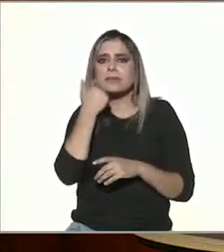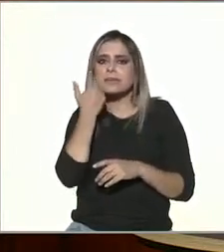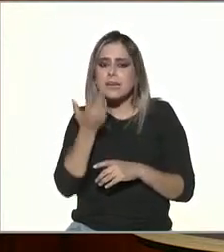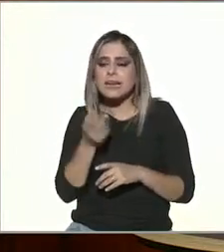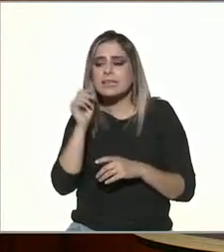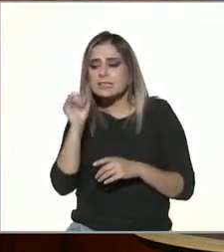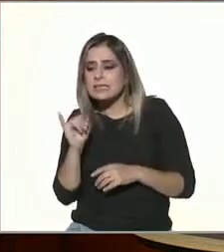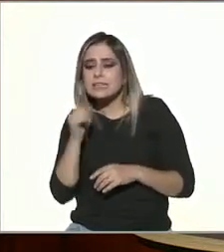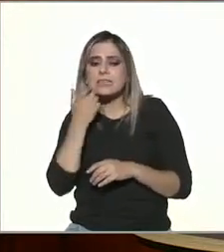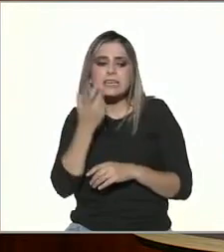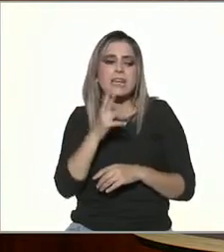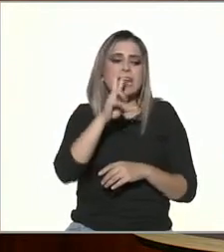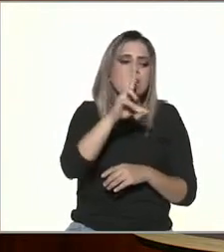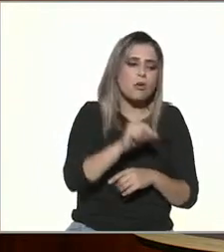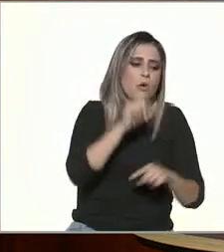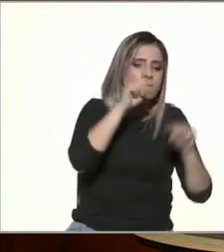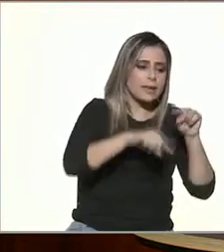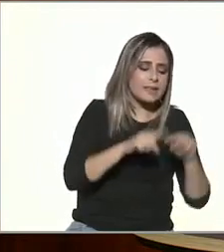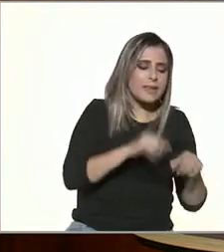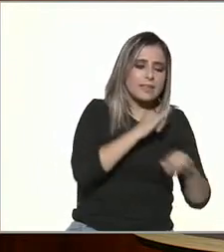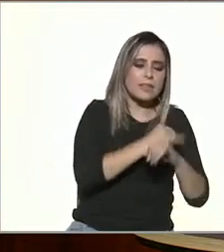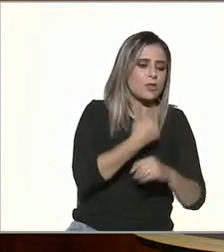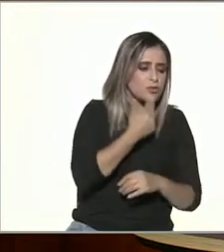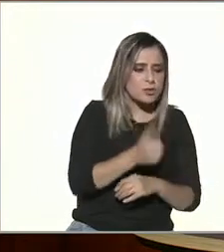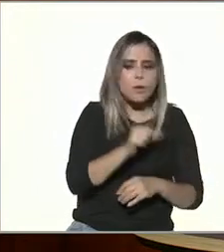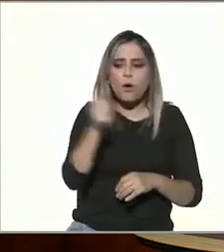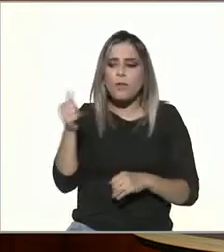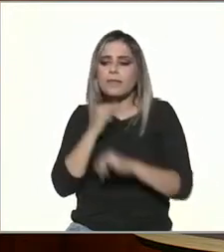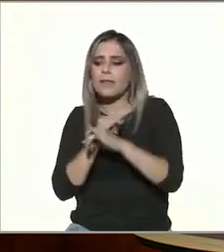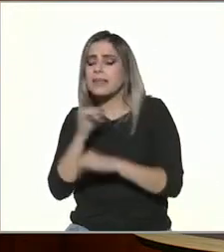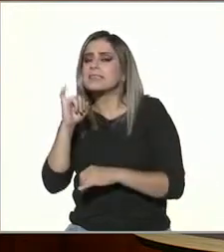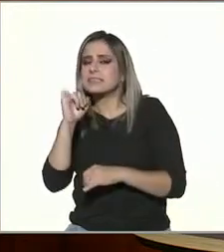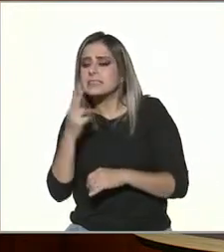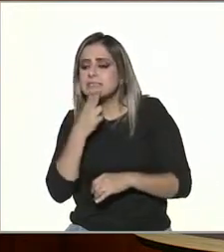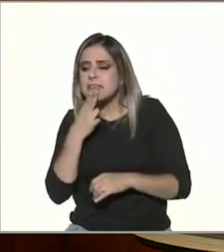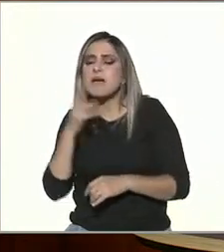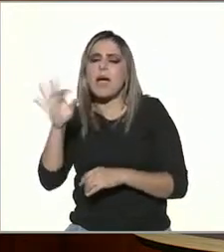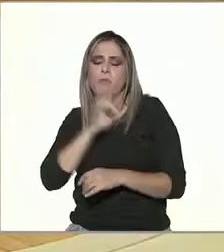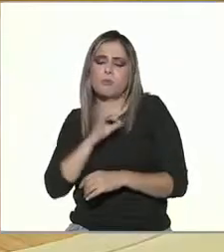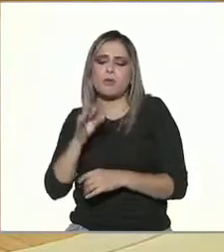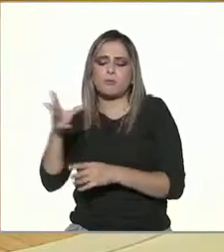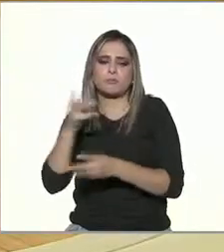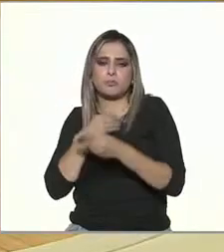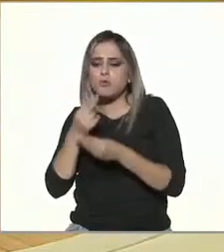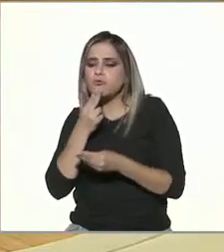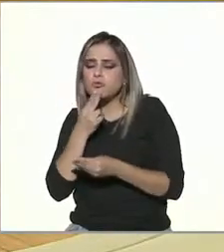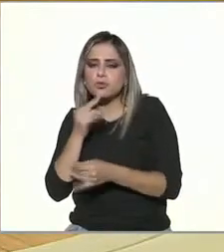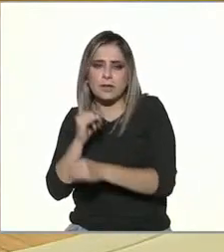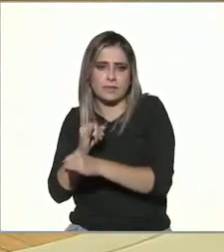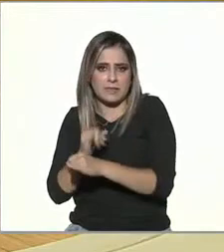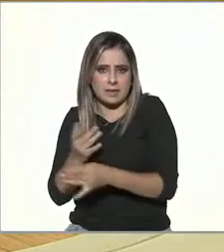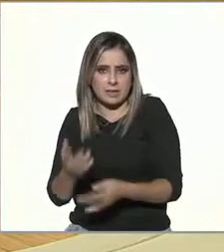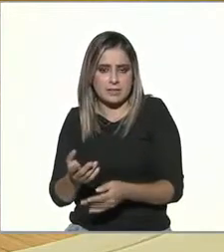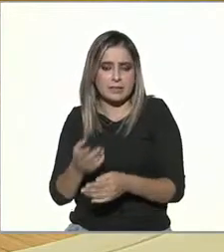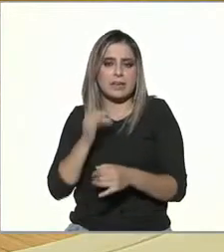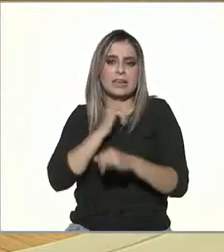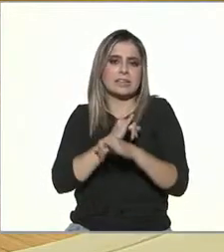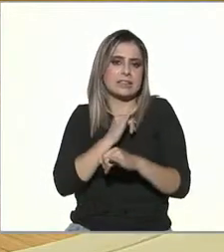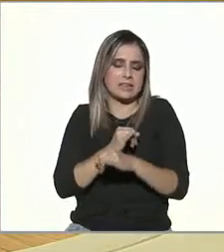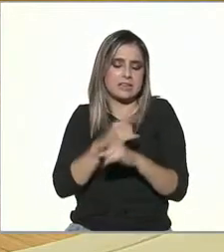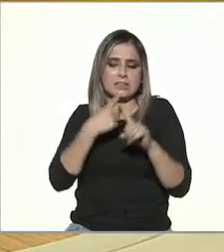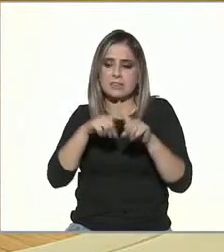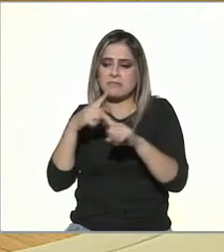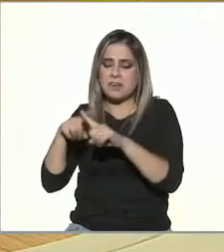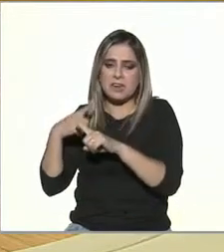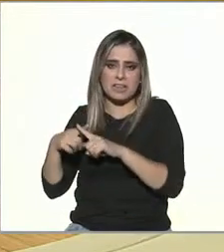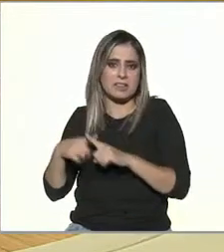queremos quedarnos? o sea en el sentido de que creo que se potencializó lo que actualmente estamos viviendo que es el internet de las cosas